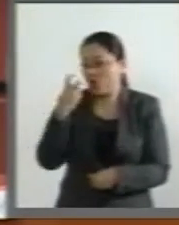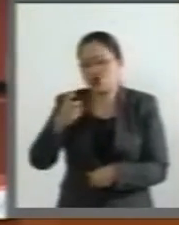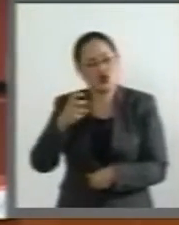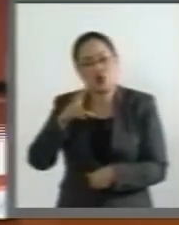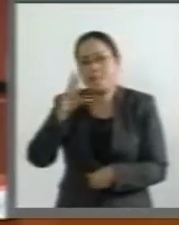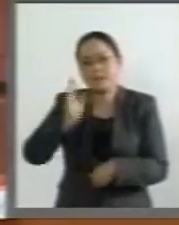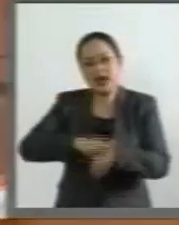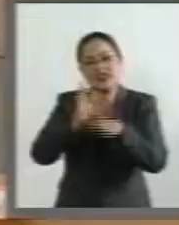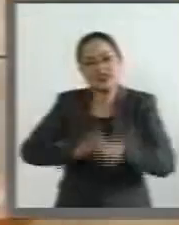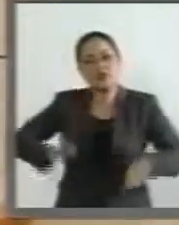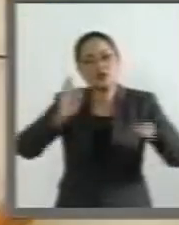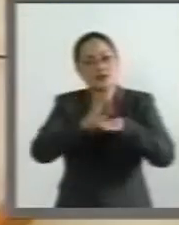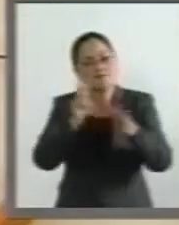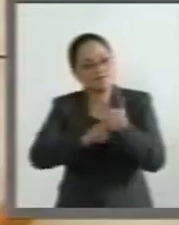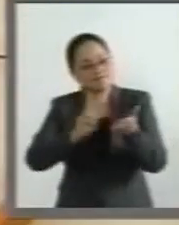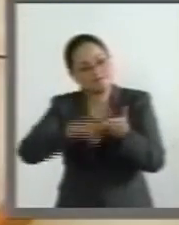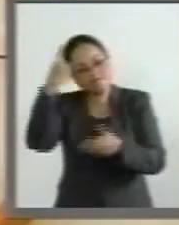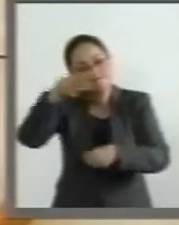muchas gracias.